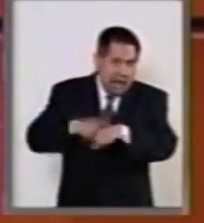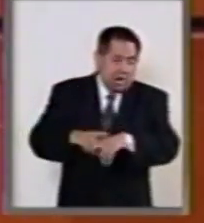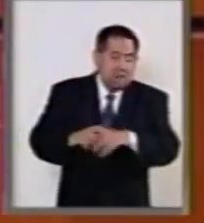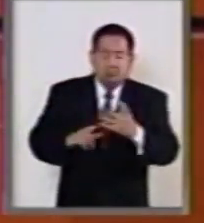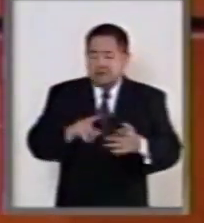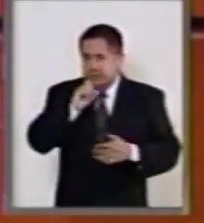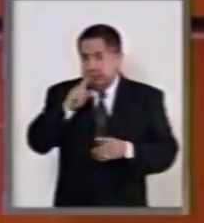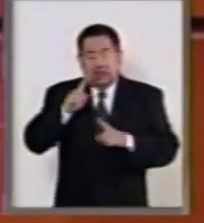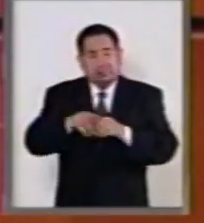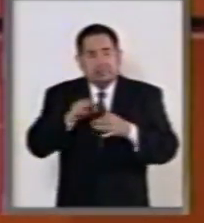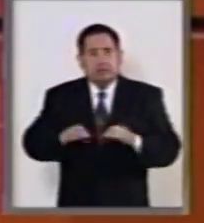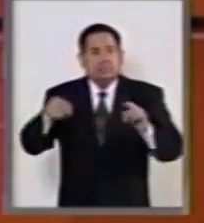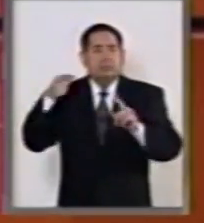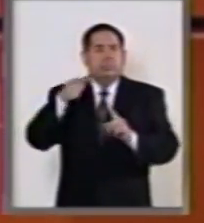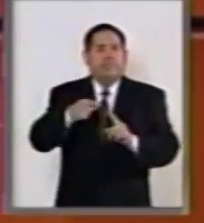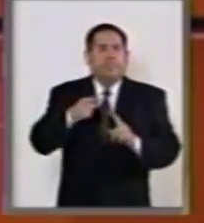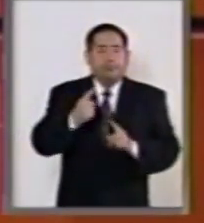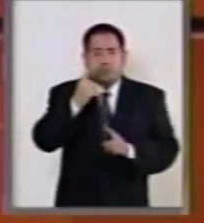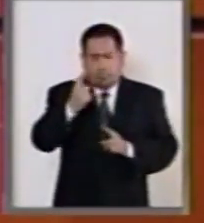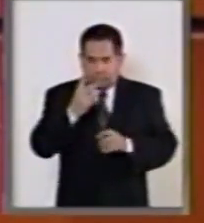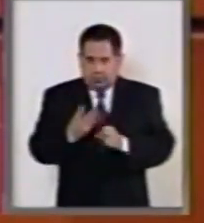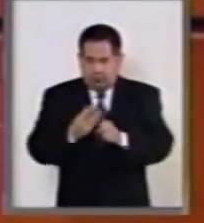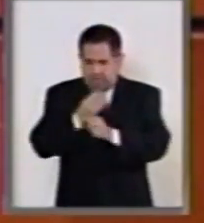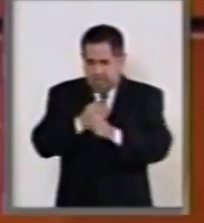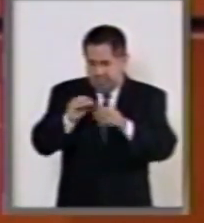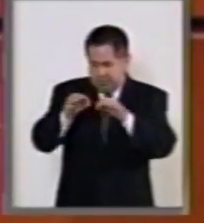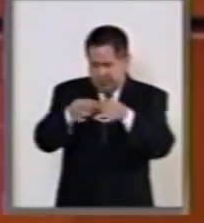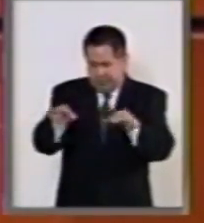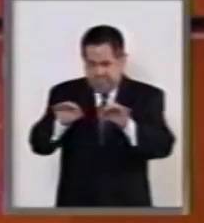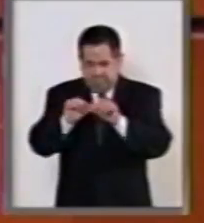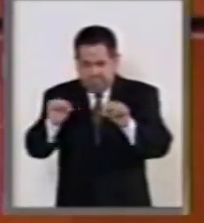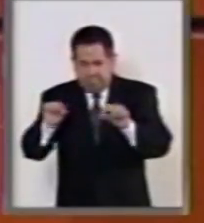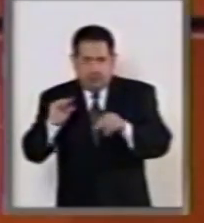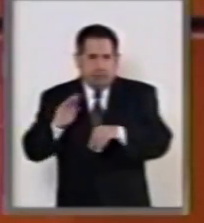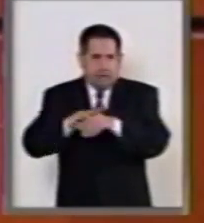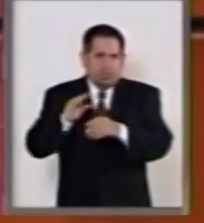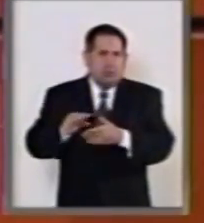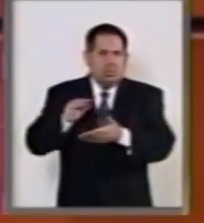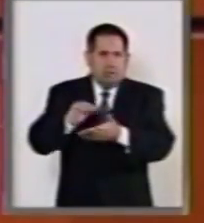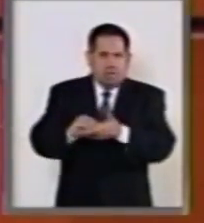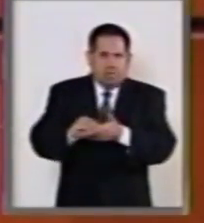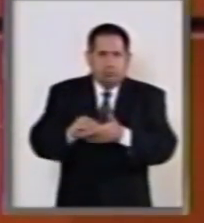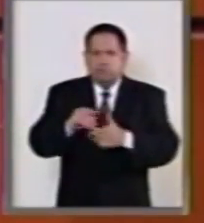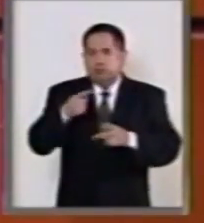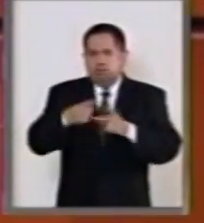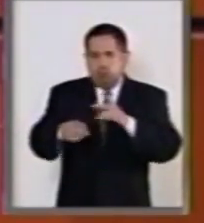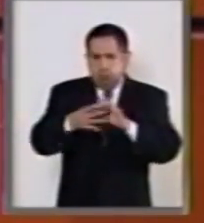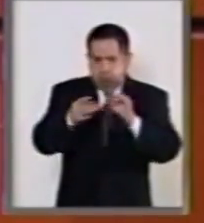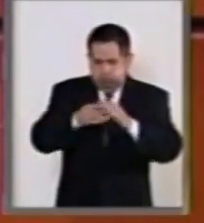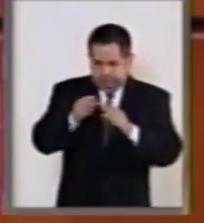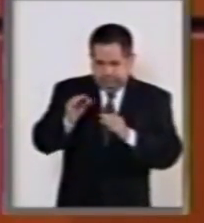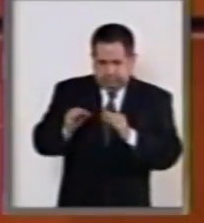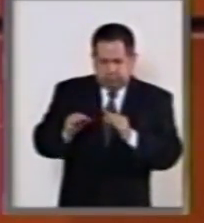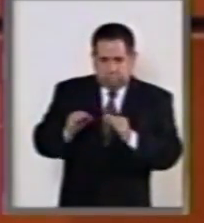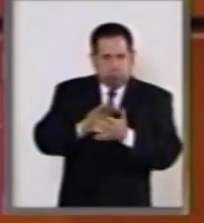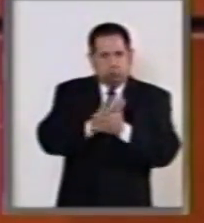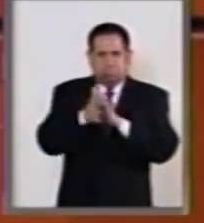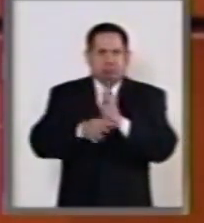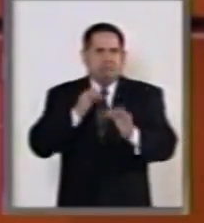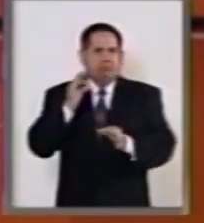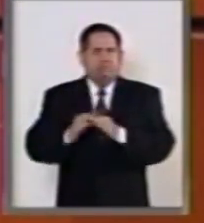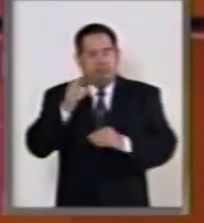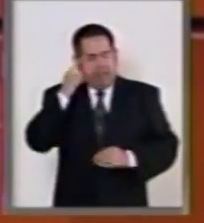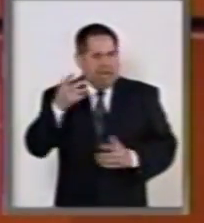principalísimamente una adecuación más adelante a partir del perfeccionamiento de su